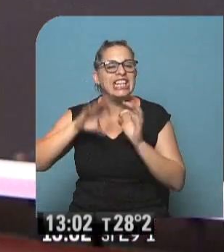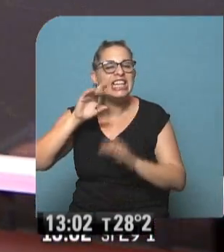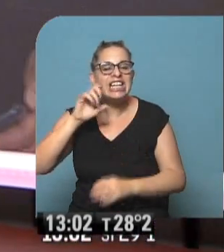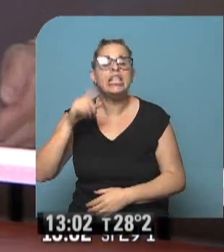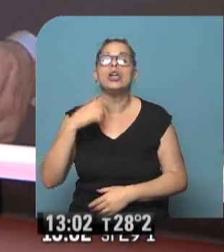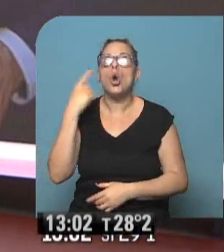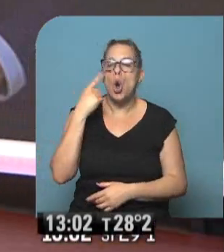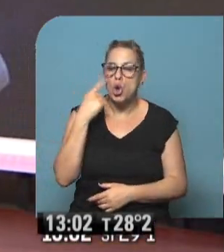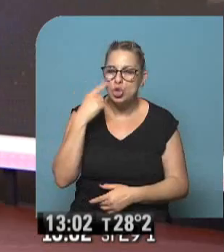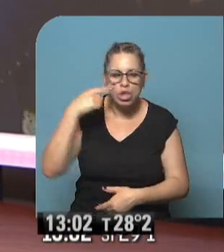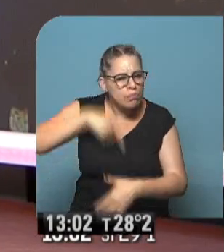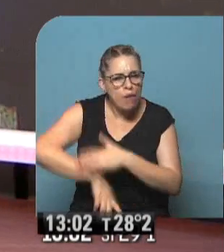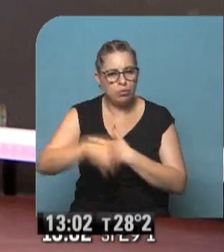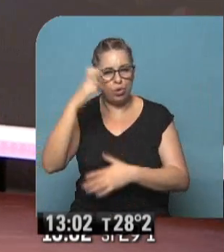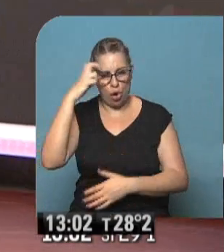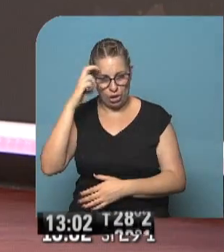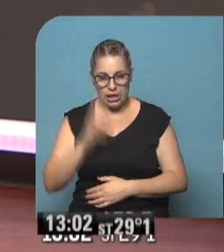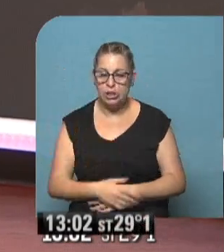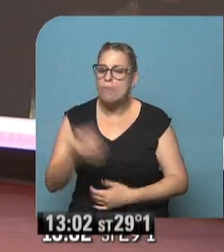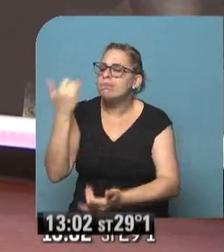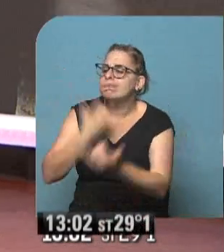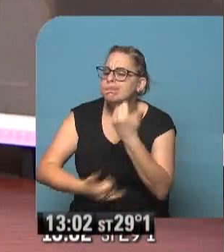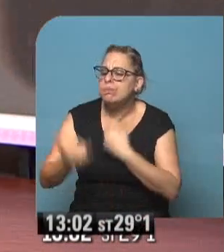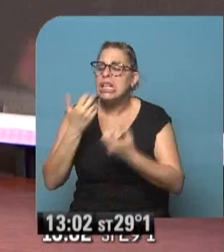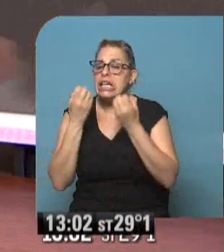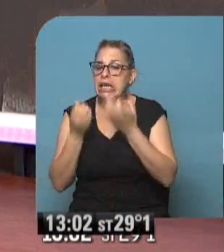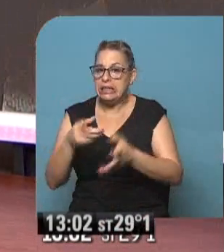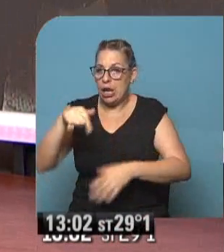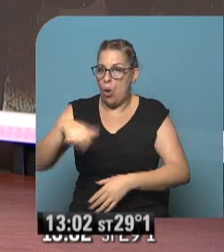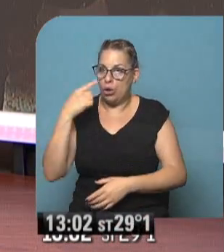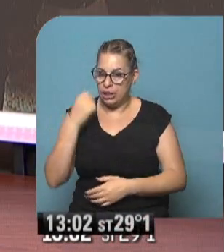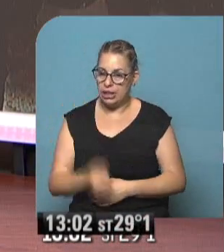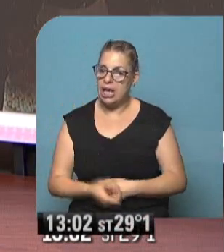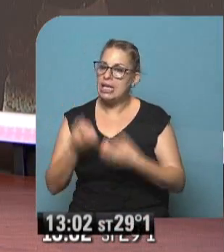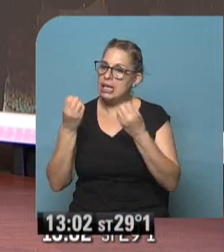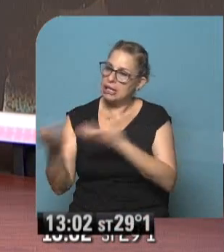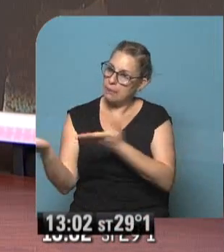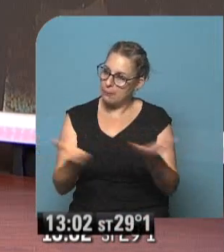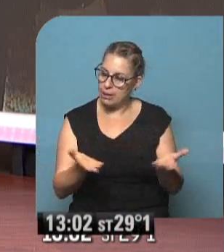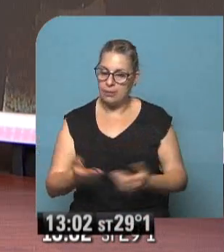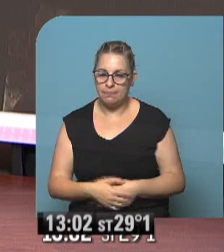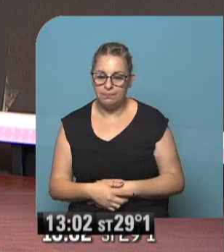pancillos del Congreso de la Nación nos va a contar cómo se viene desarrollando esta jornada. Fer, ¿qué tal? Bienvenido.